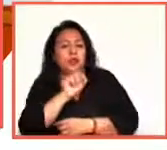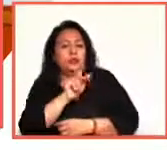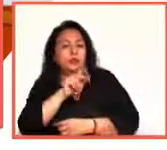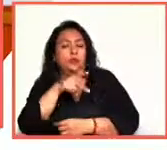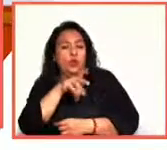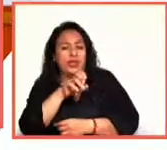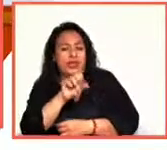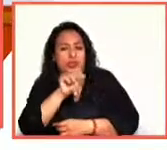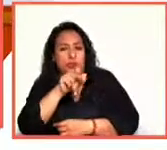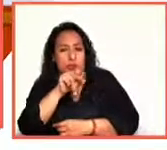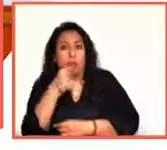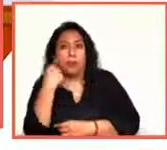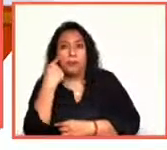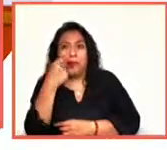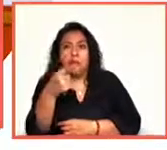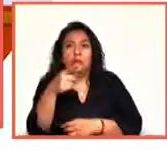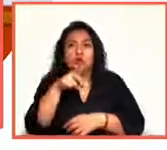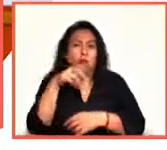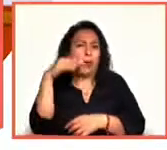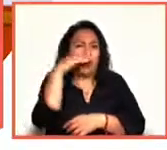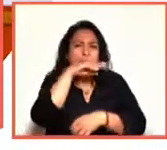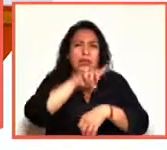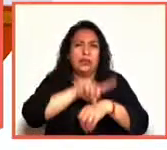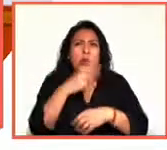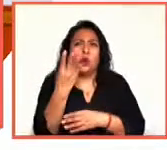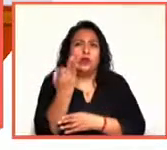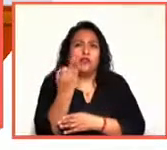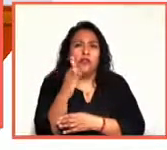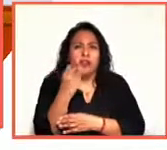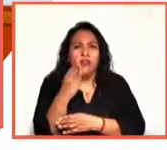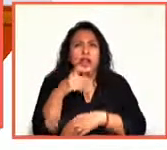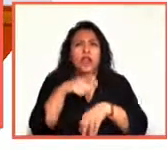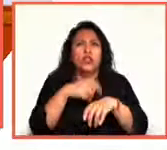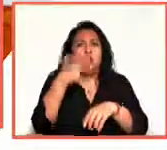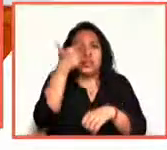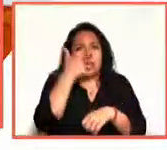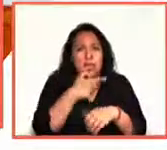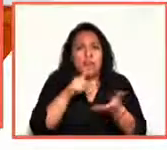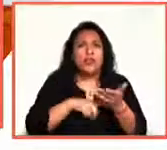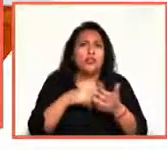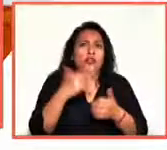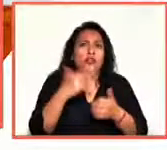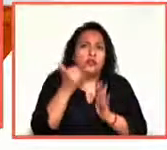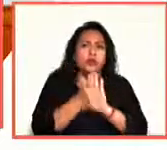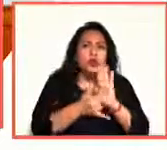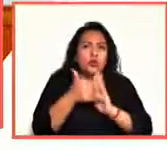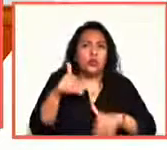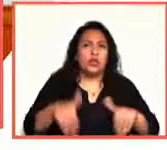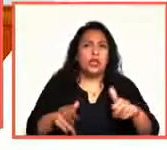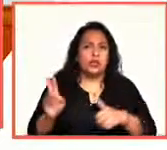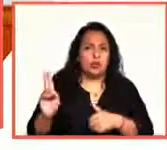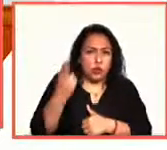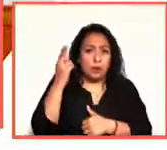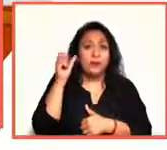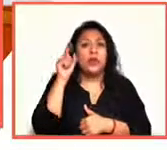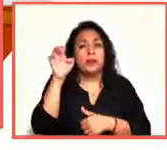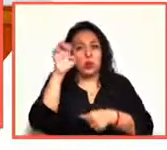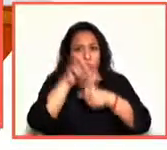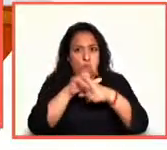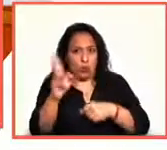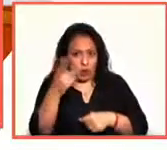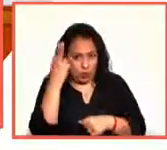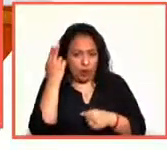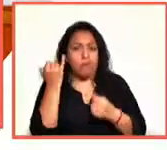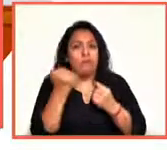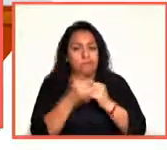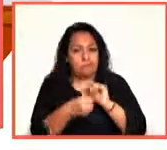manera gratuita el 4 de febrero a las 19 horas a través de la cuenta de Facebook y YouTube de Teatro UNAM, así como en Cultura UNAM. Y también